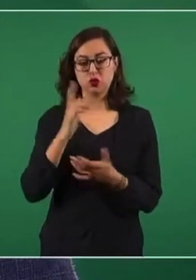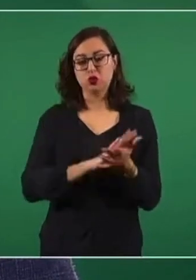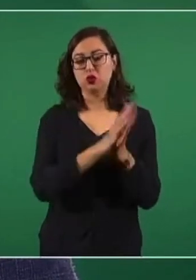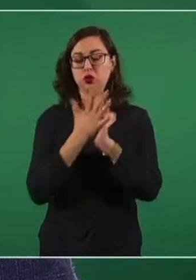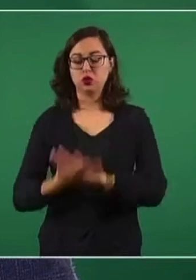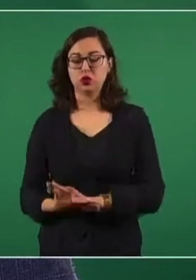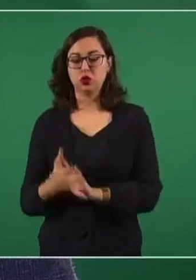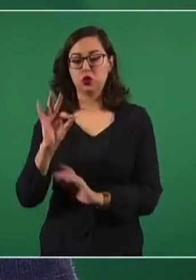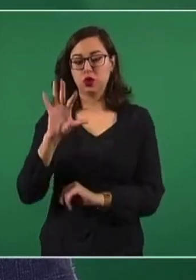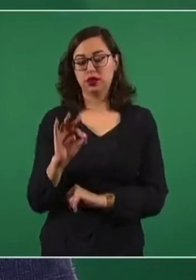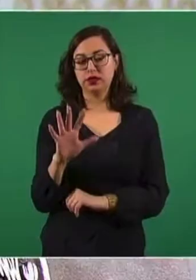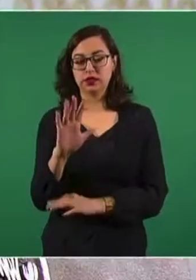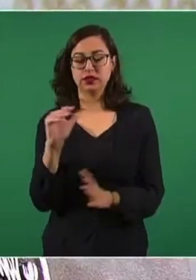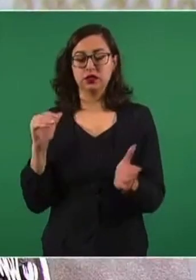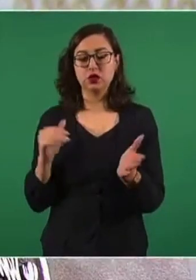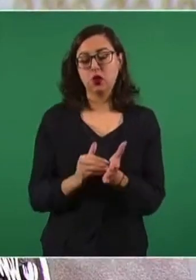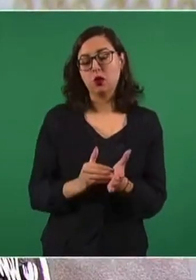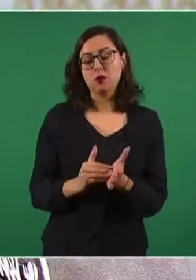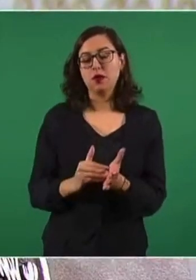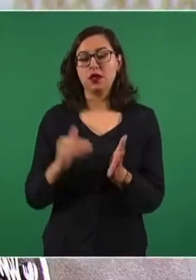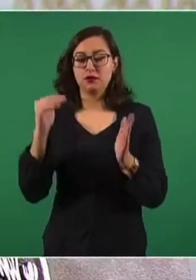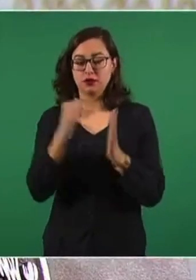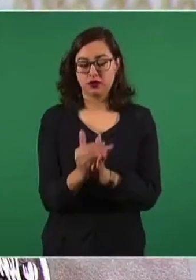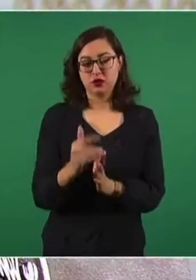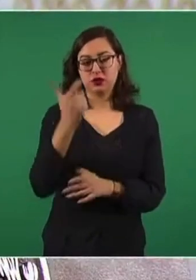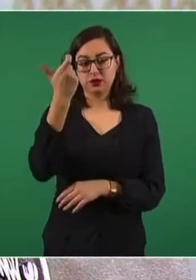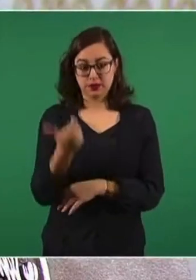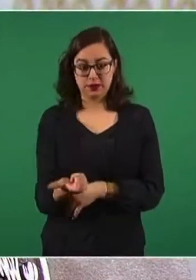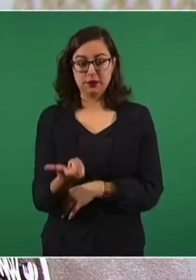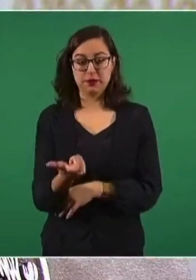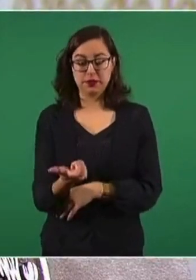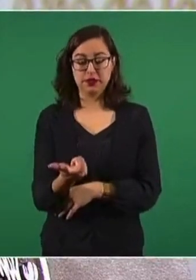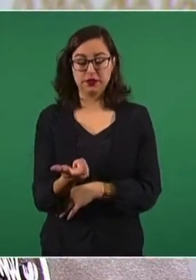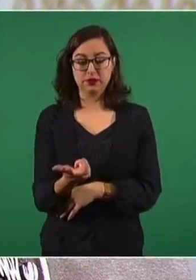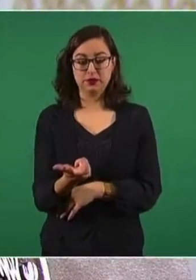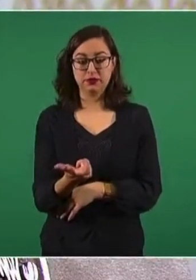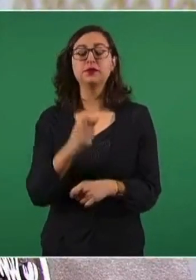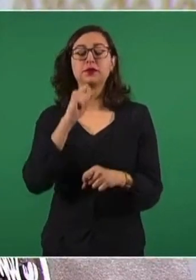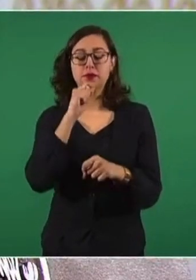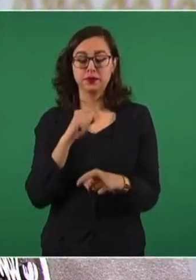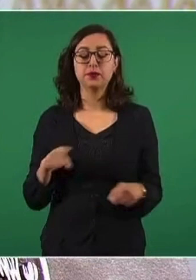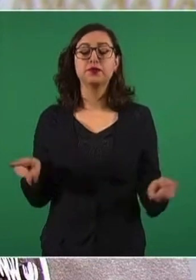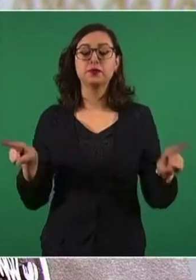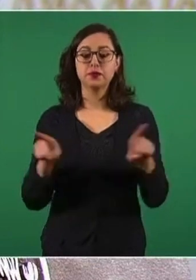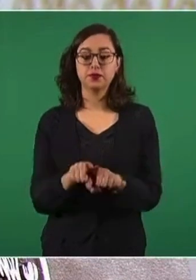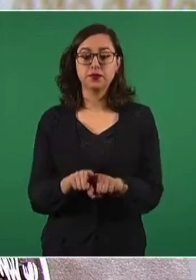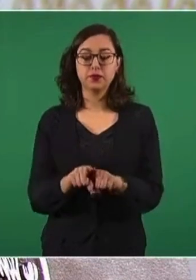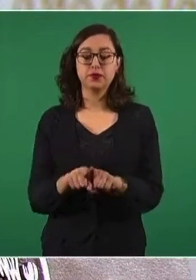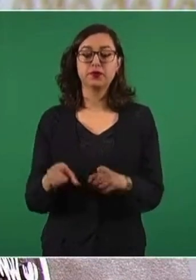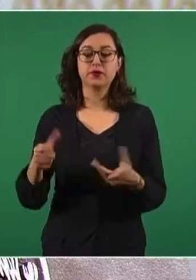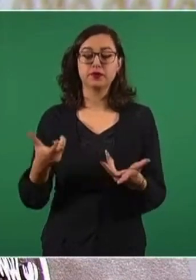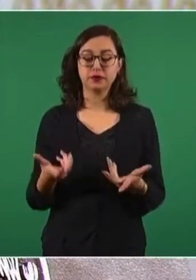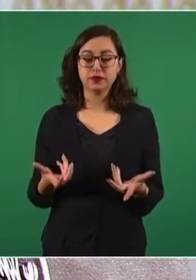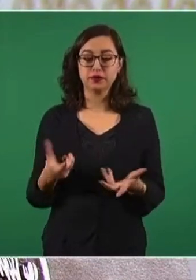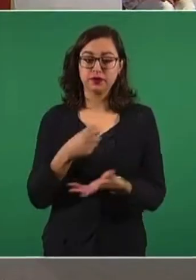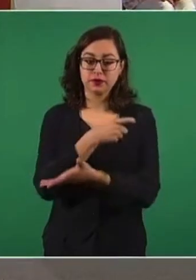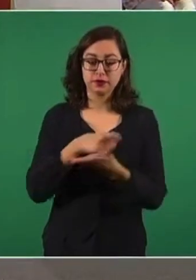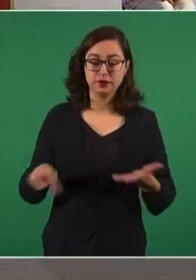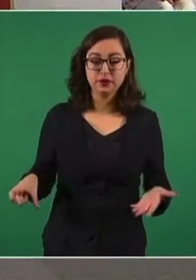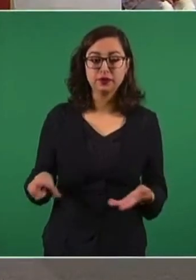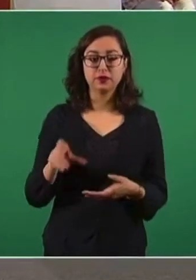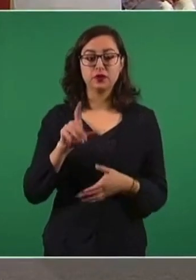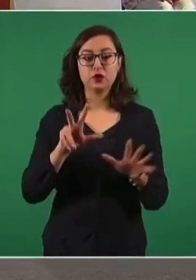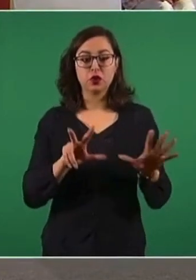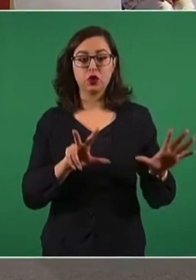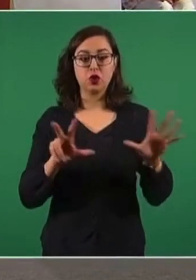422 millones de pesos y representan también, desde luego, un volumen de 895